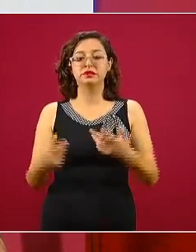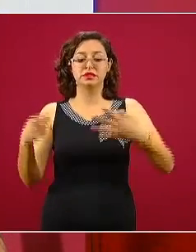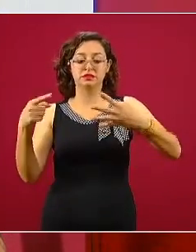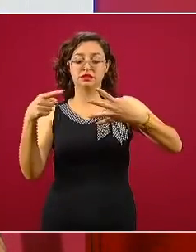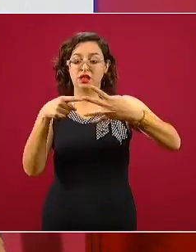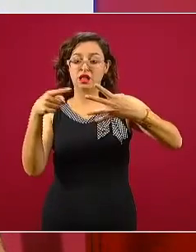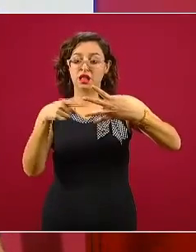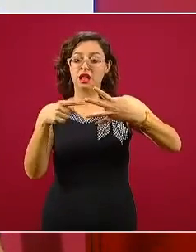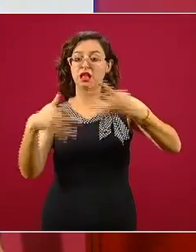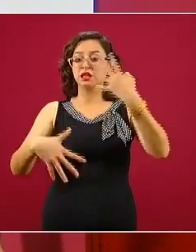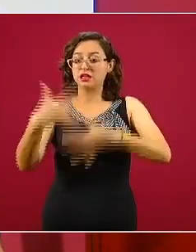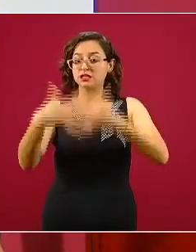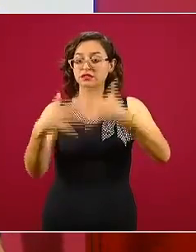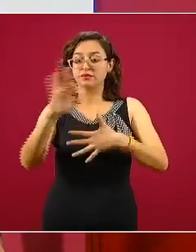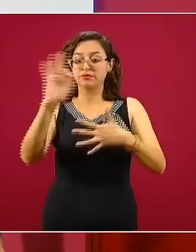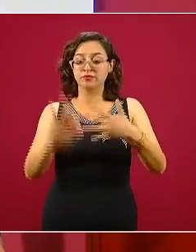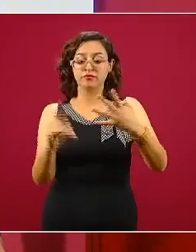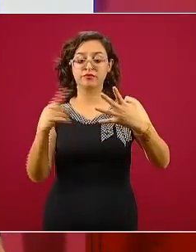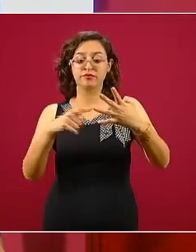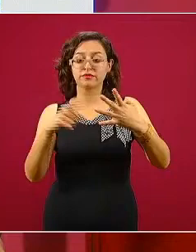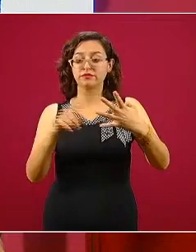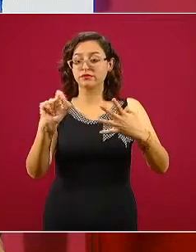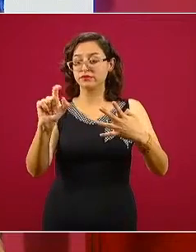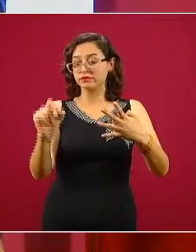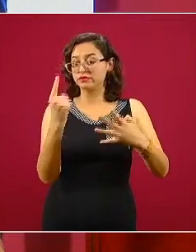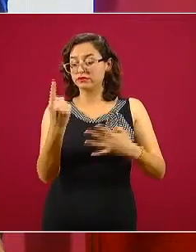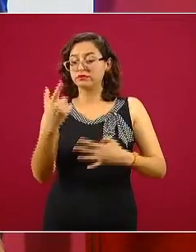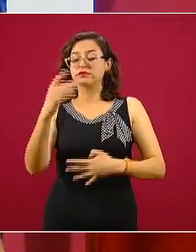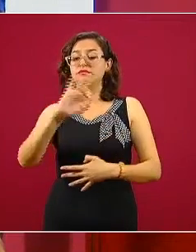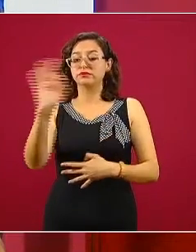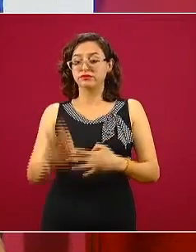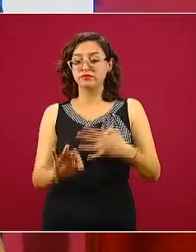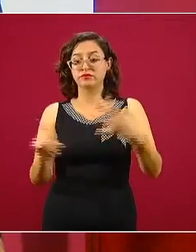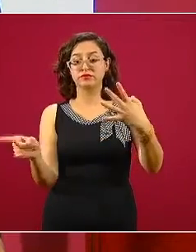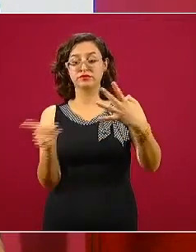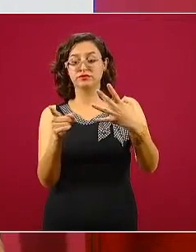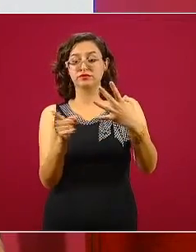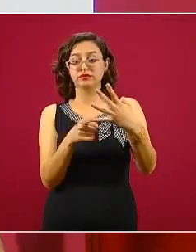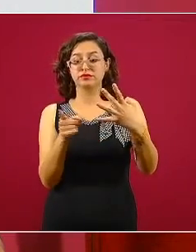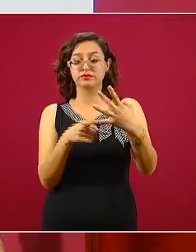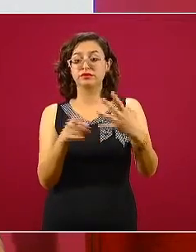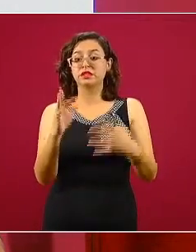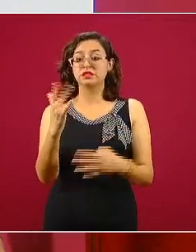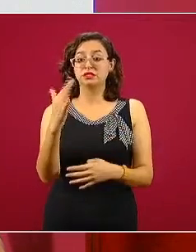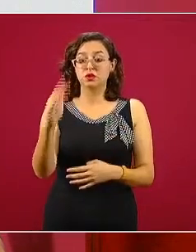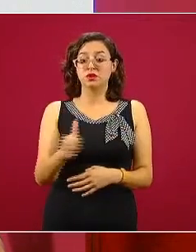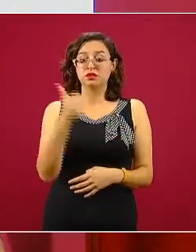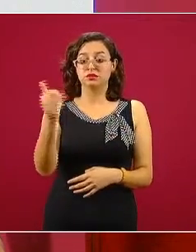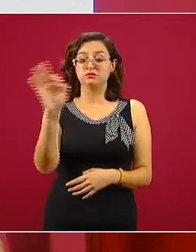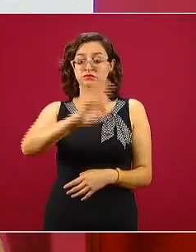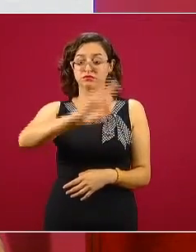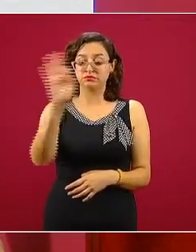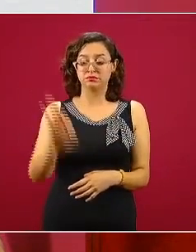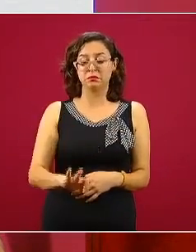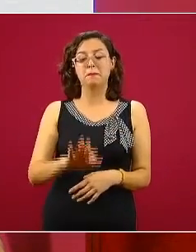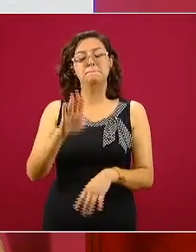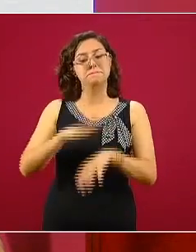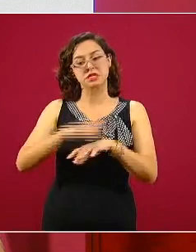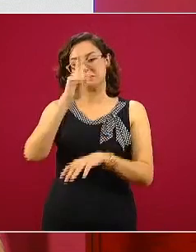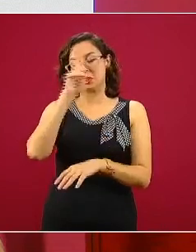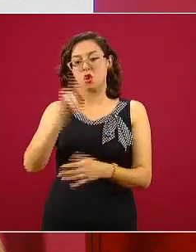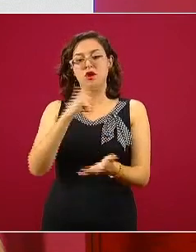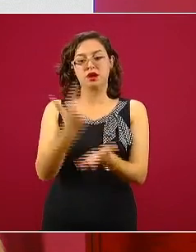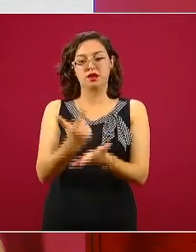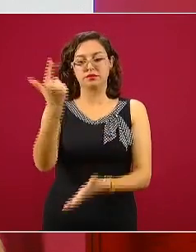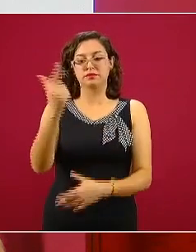hospitalizados estables, 21% para hospitalizados graves y finalmente 56% para hospitalizados en